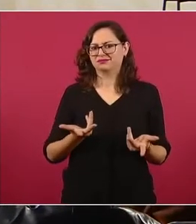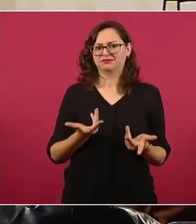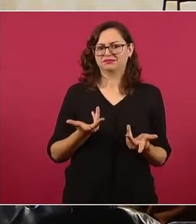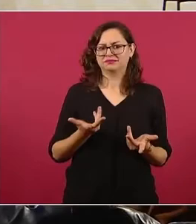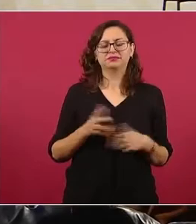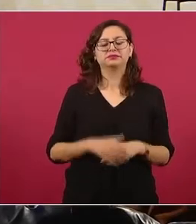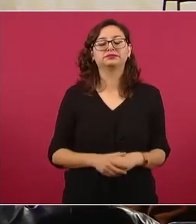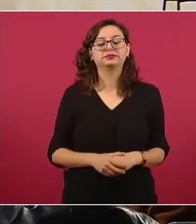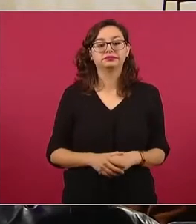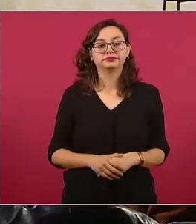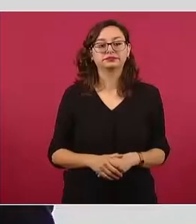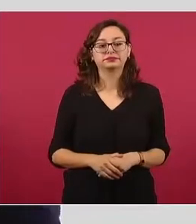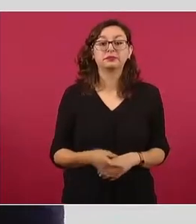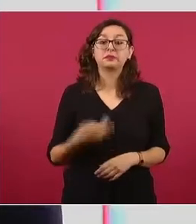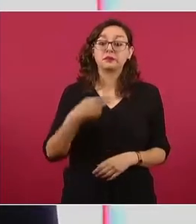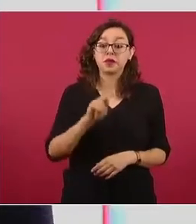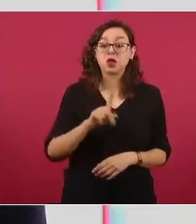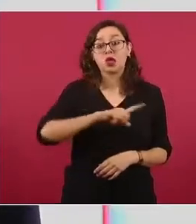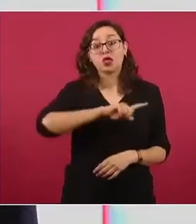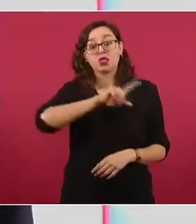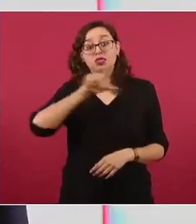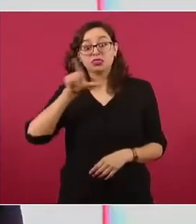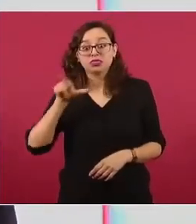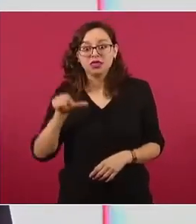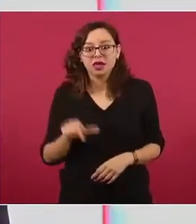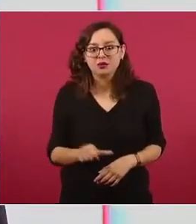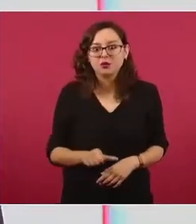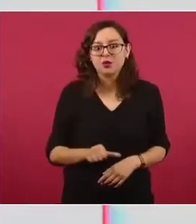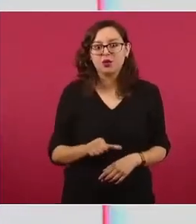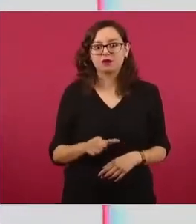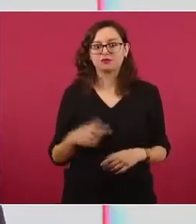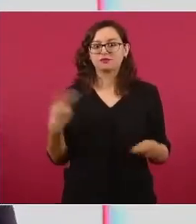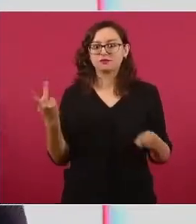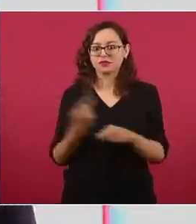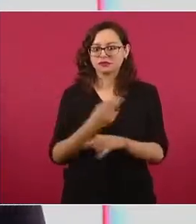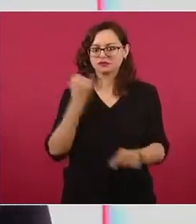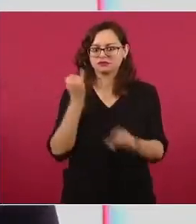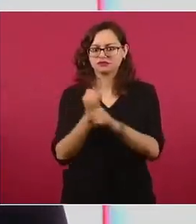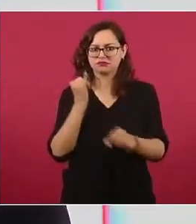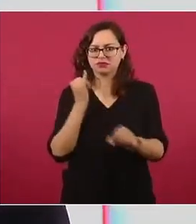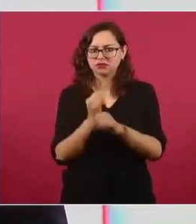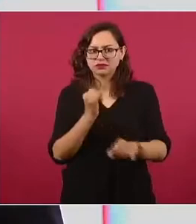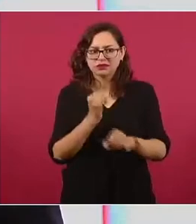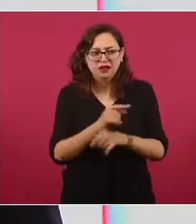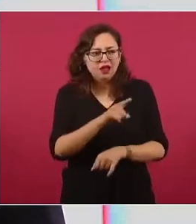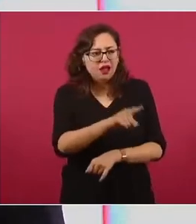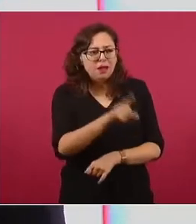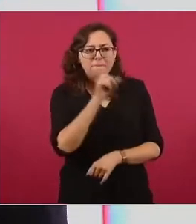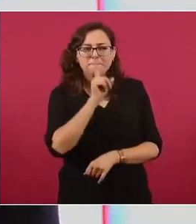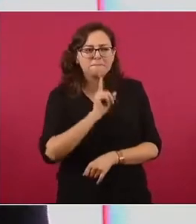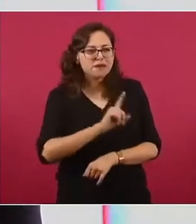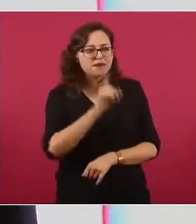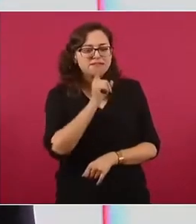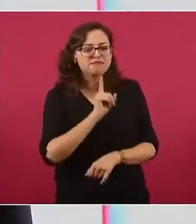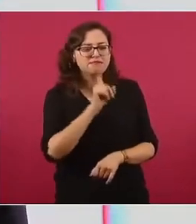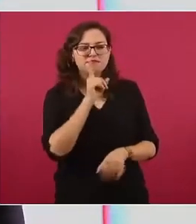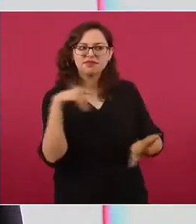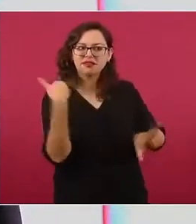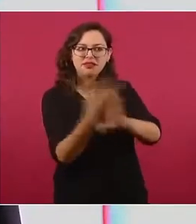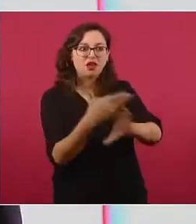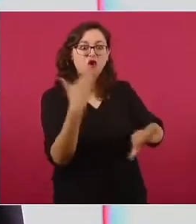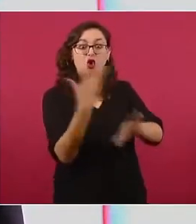Acto número dos. Después de una lluvia de críticas en las redes sociales, al día siguiente, Reforma tuvo que